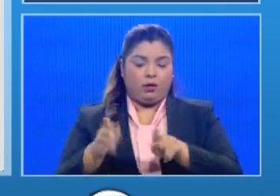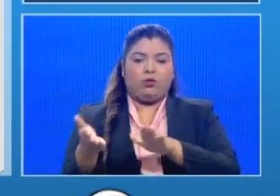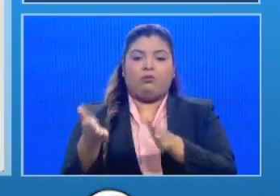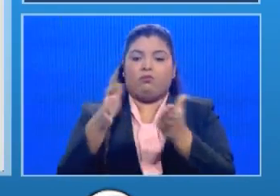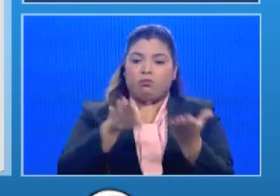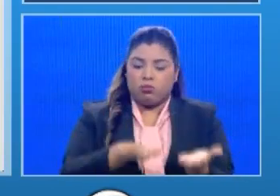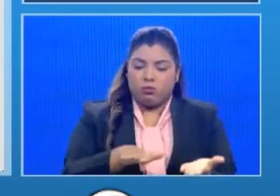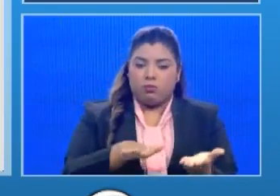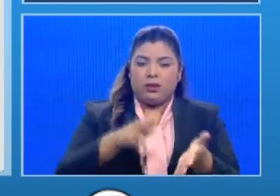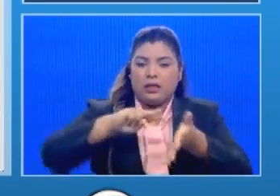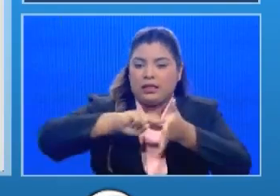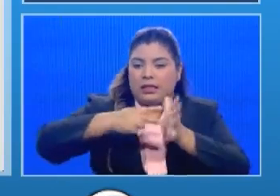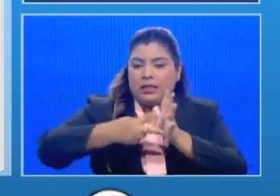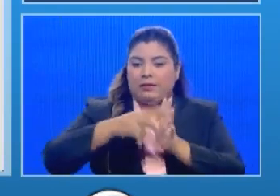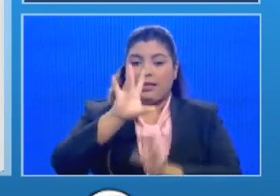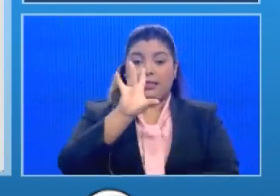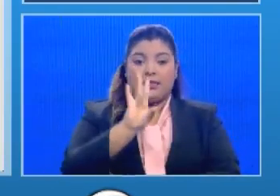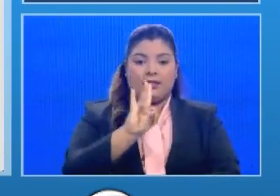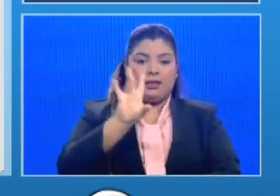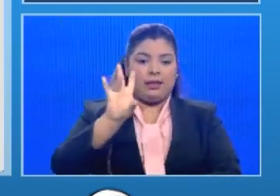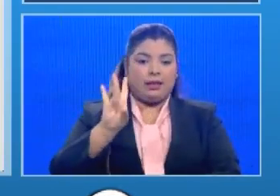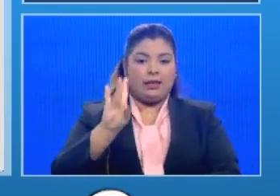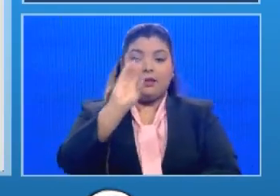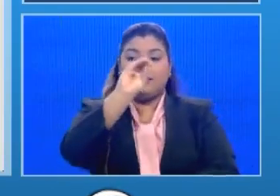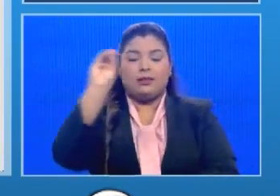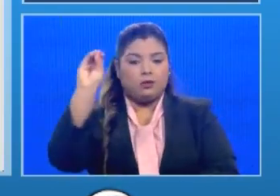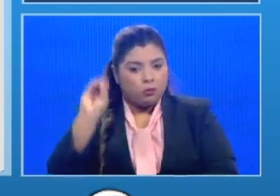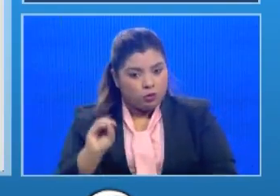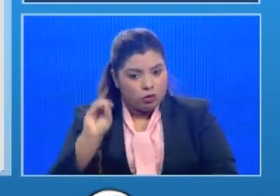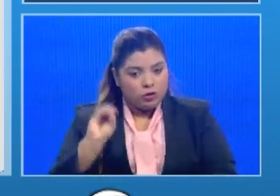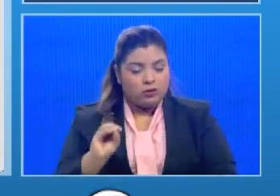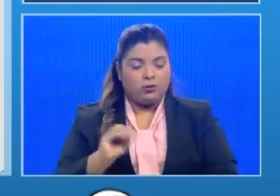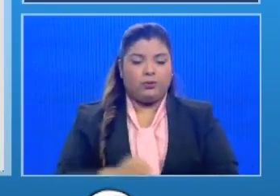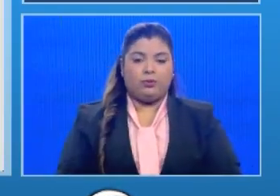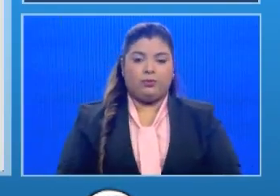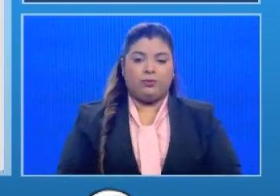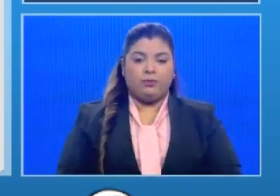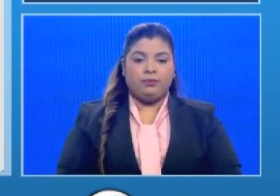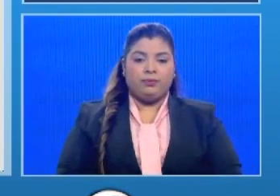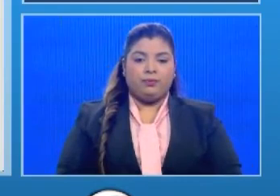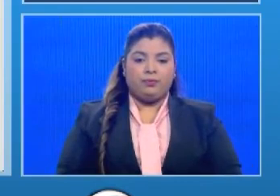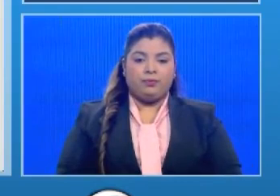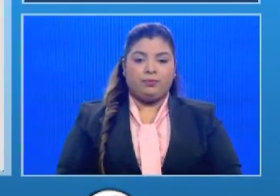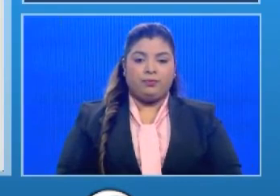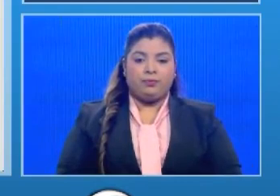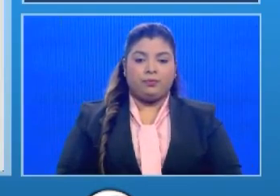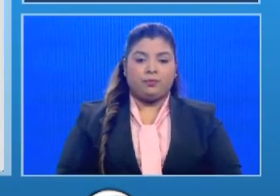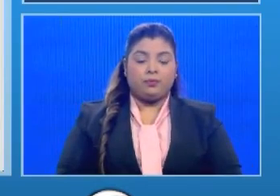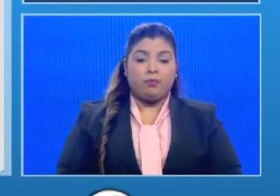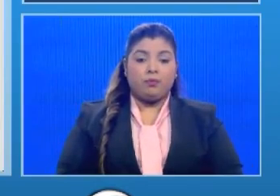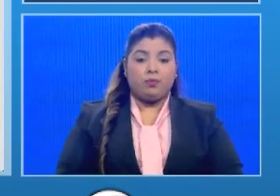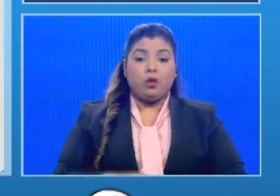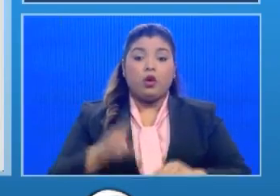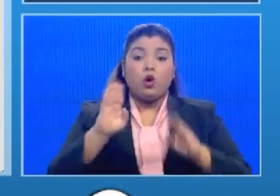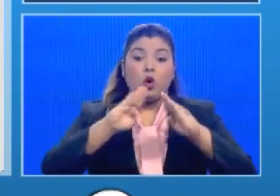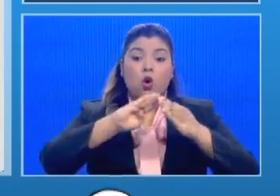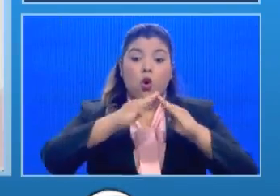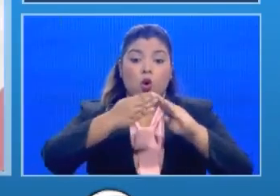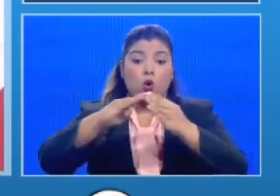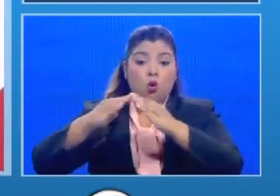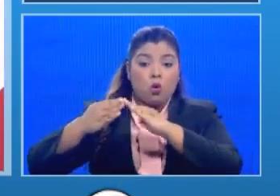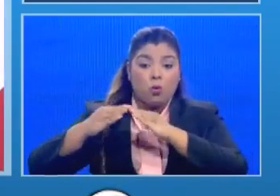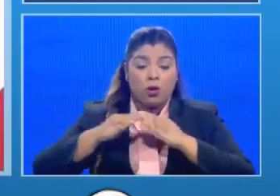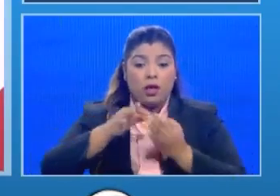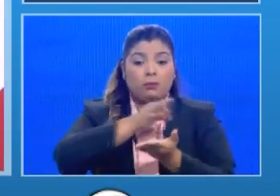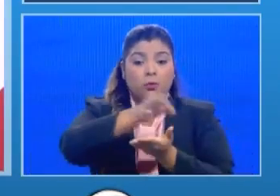representa un 77% de las mismas. Las áreas geográficas y la